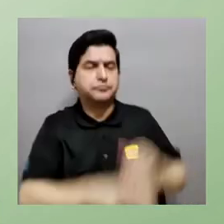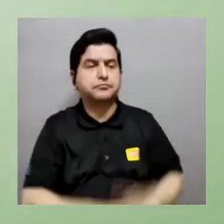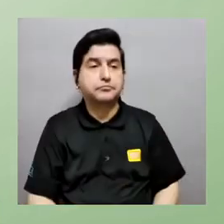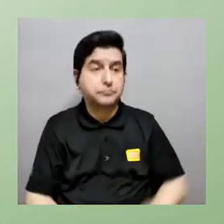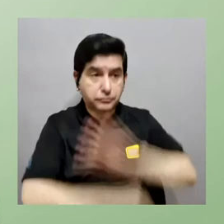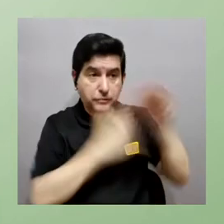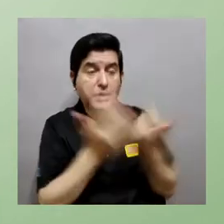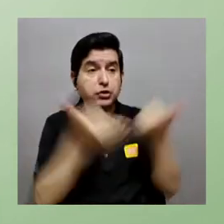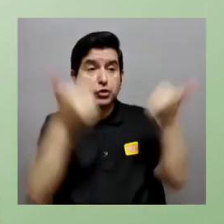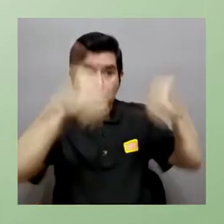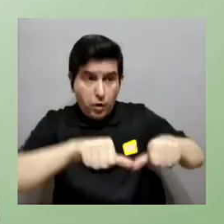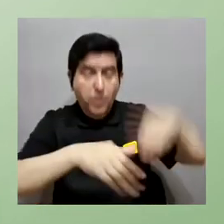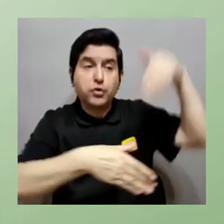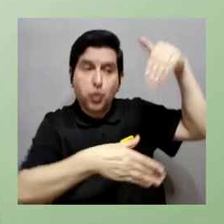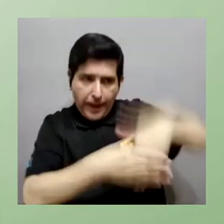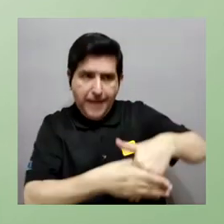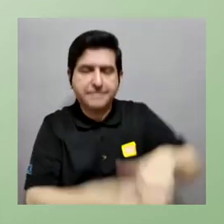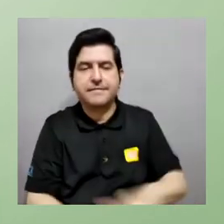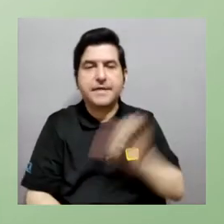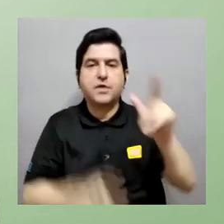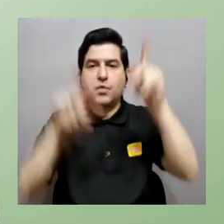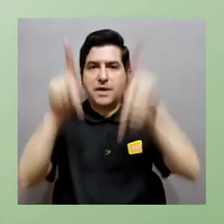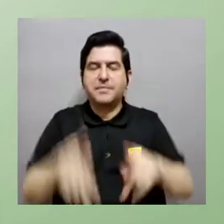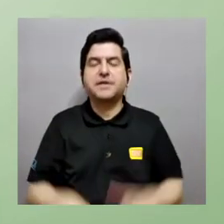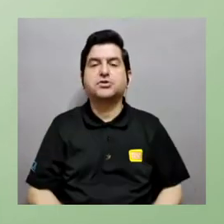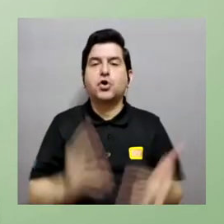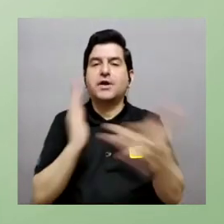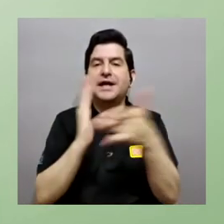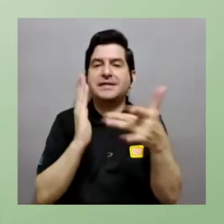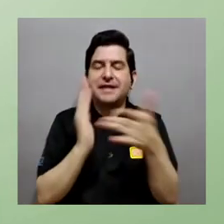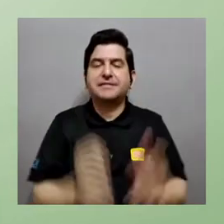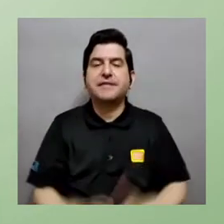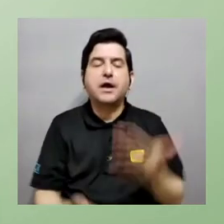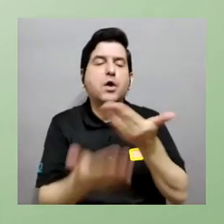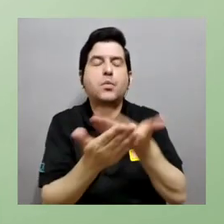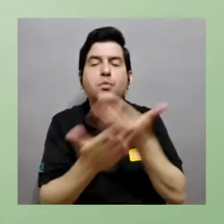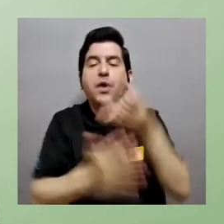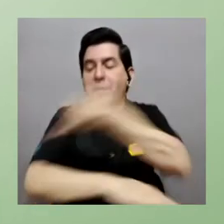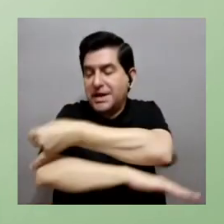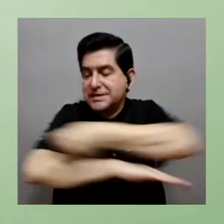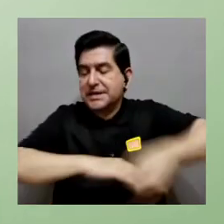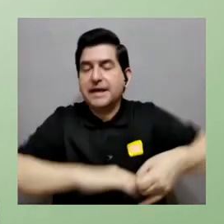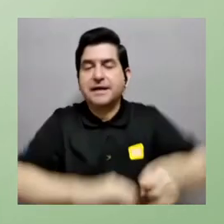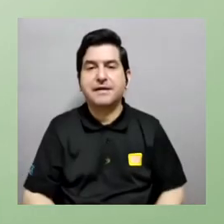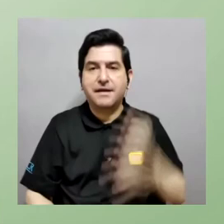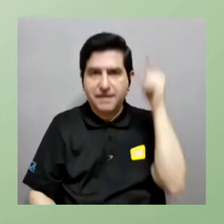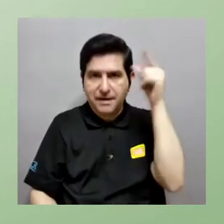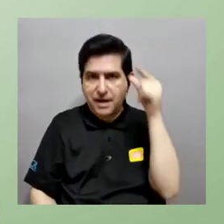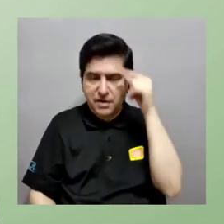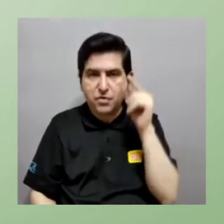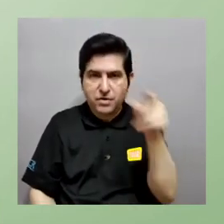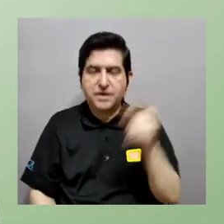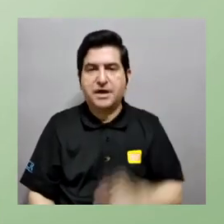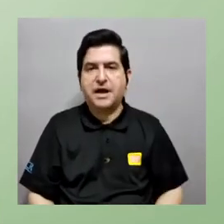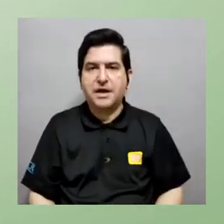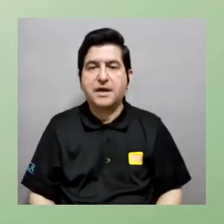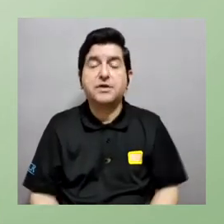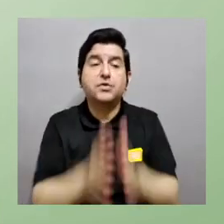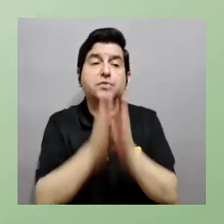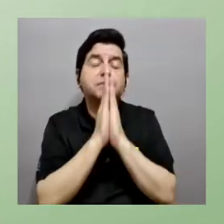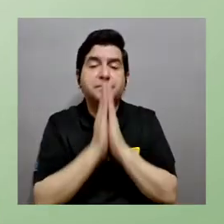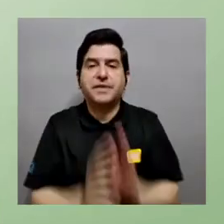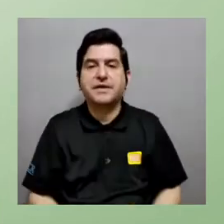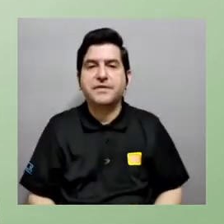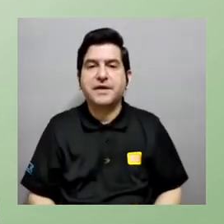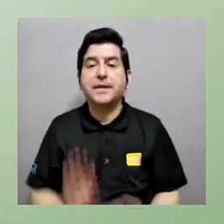más toca la puerta nos dice le mandamos el formulario y si está todo cuadrado entra así como la gente del tecnológico que estuvieron haciendo simulaciones en